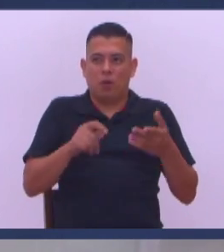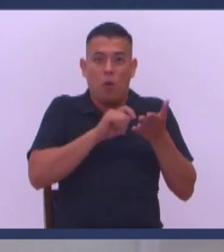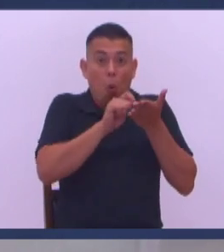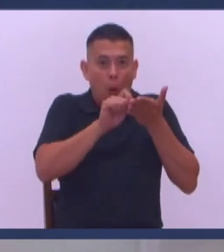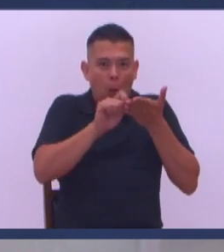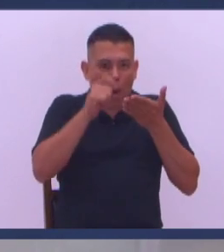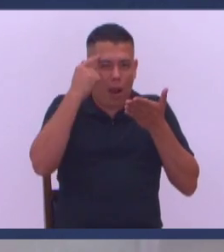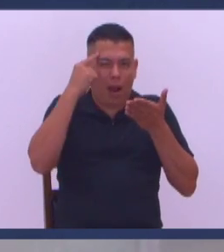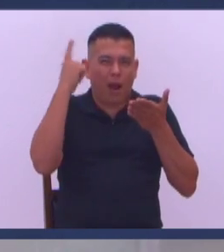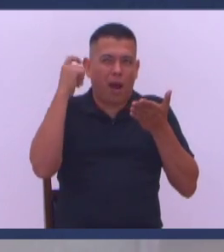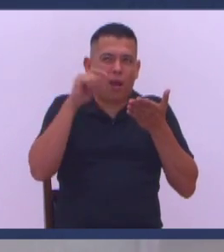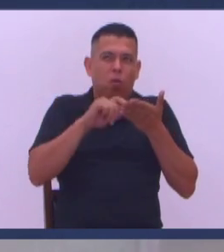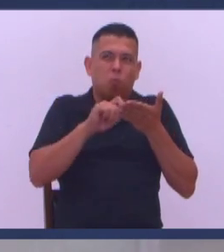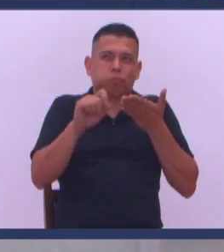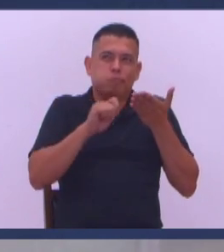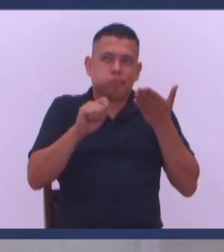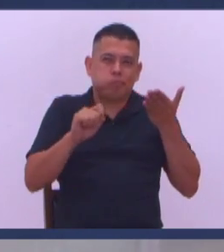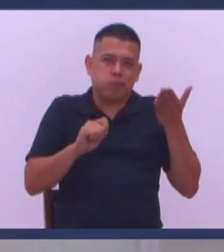anotado